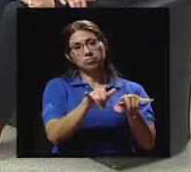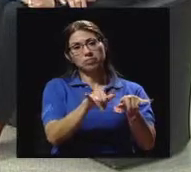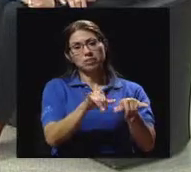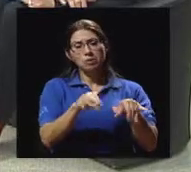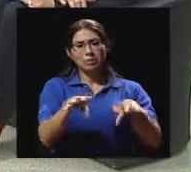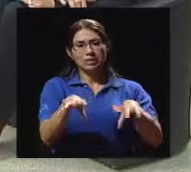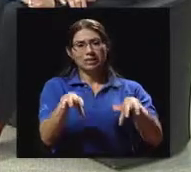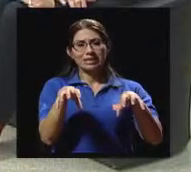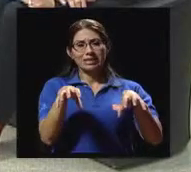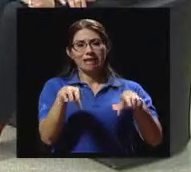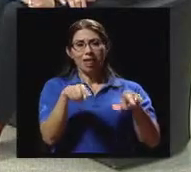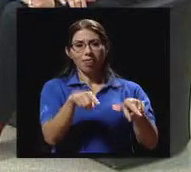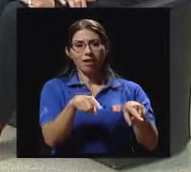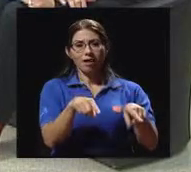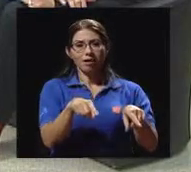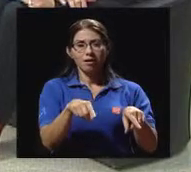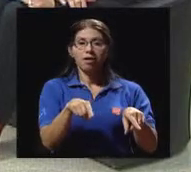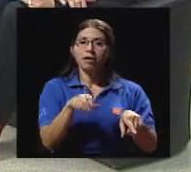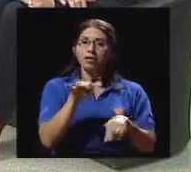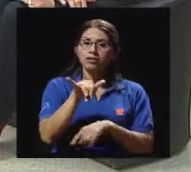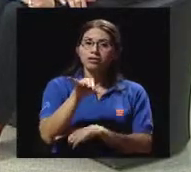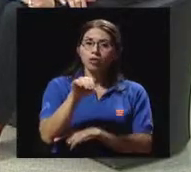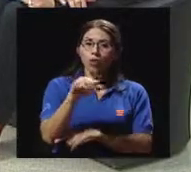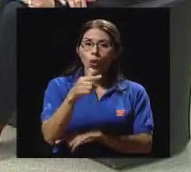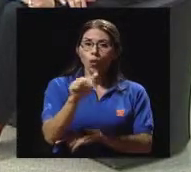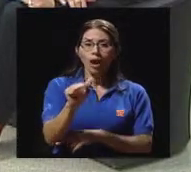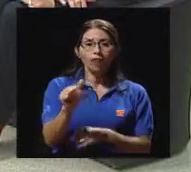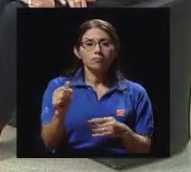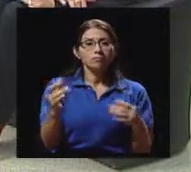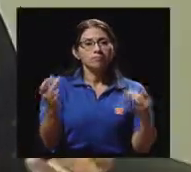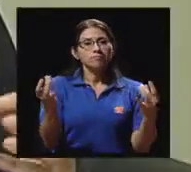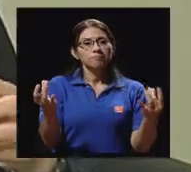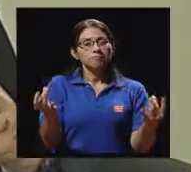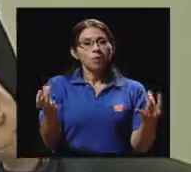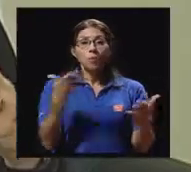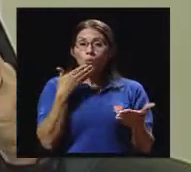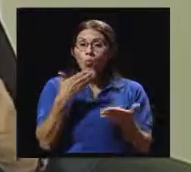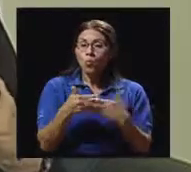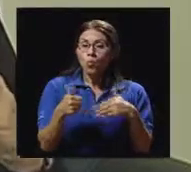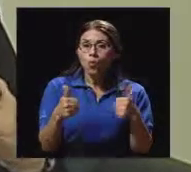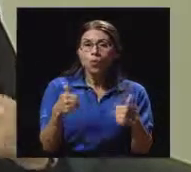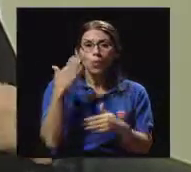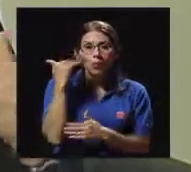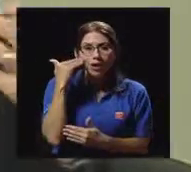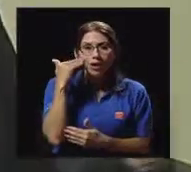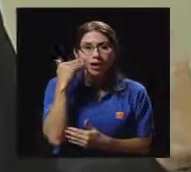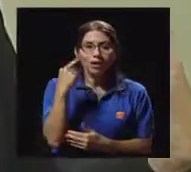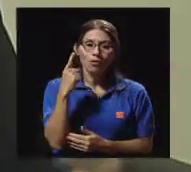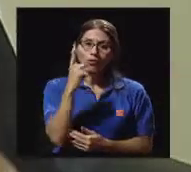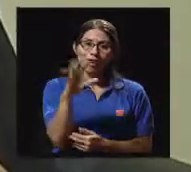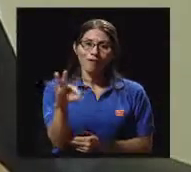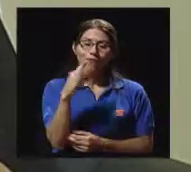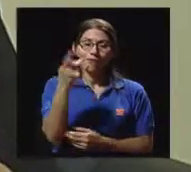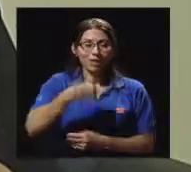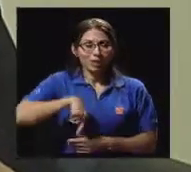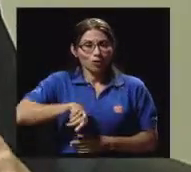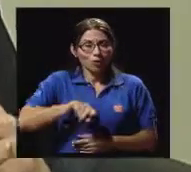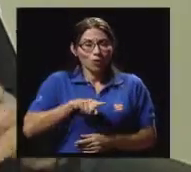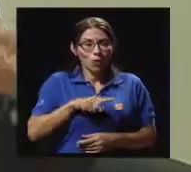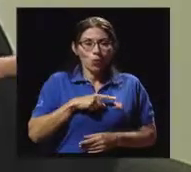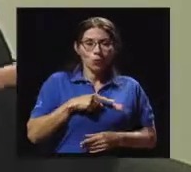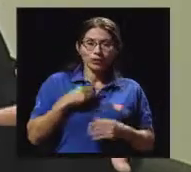es muy bueno, digámoslo así. ¿Por qué? Porque es una forma en que vamos a estirar nuestro cuerpo,